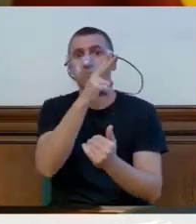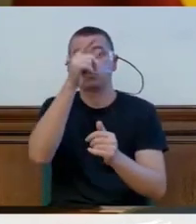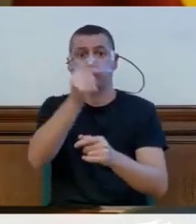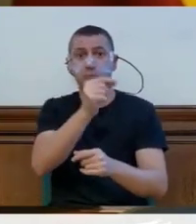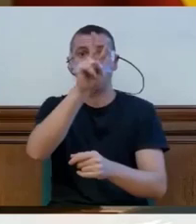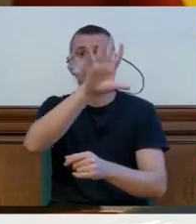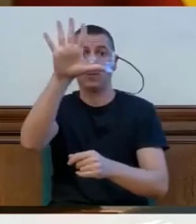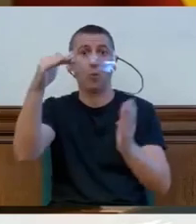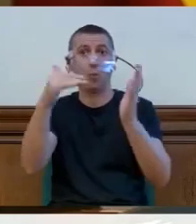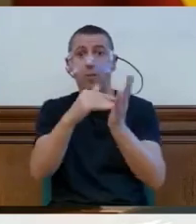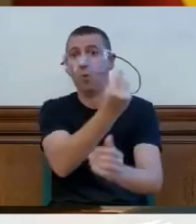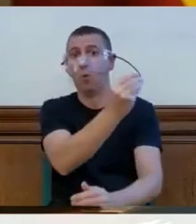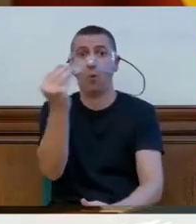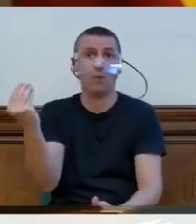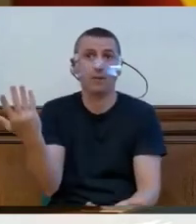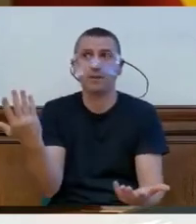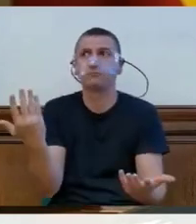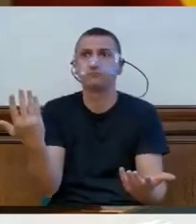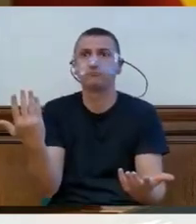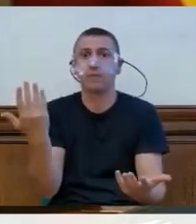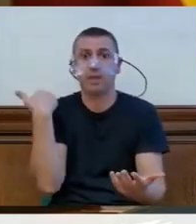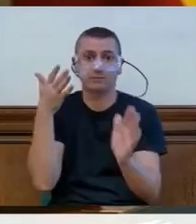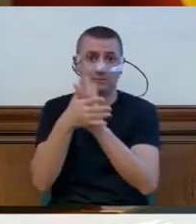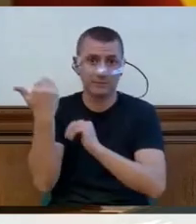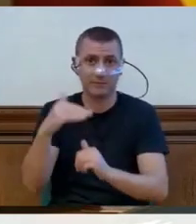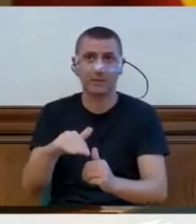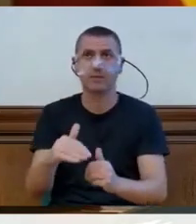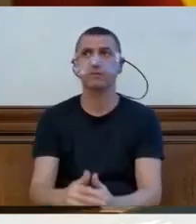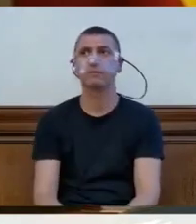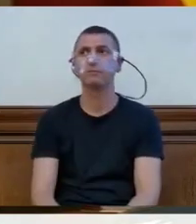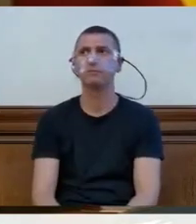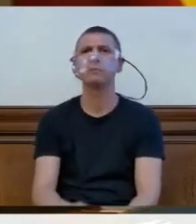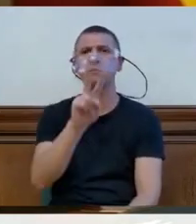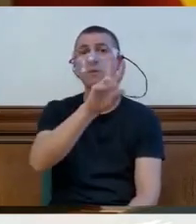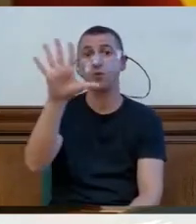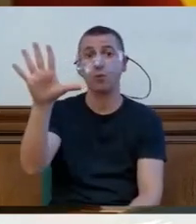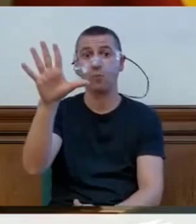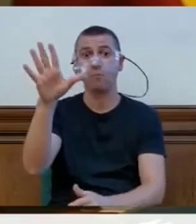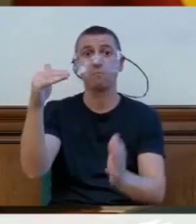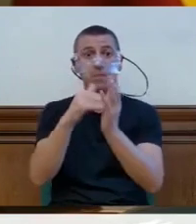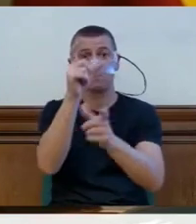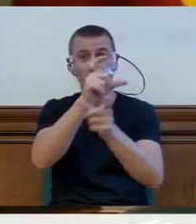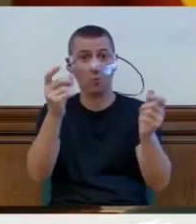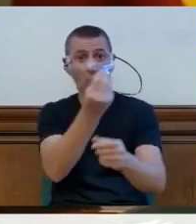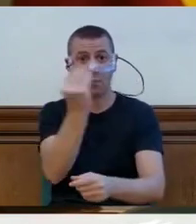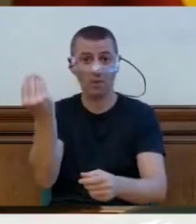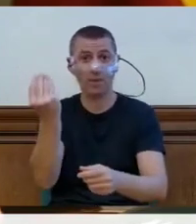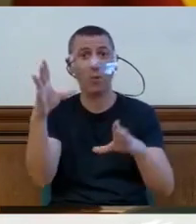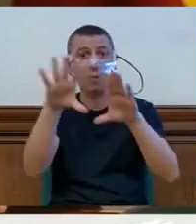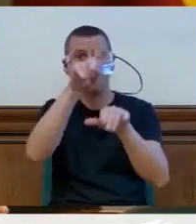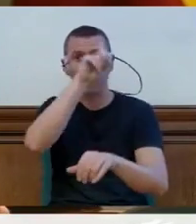comentando anteriormente, 25.000 jóvenes en la Comunidad de Madrid sin plaza en la